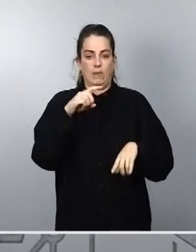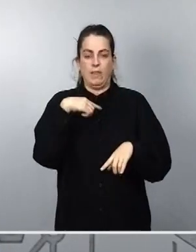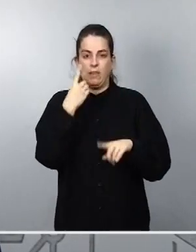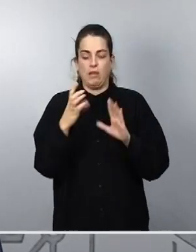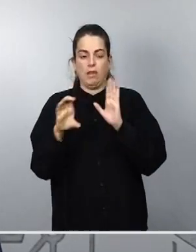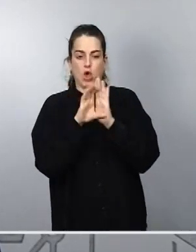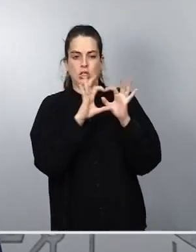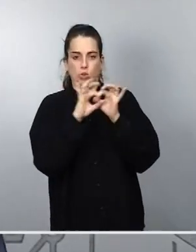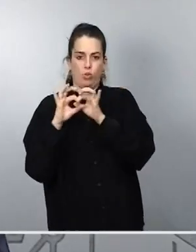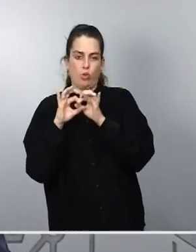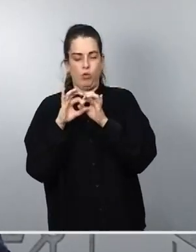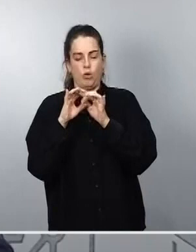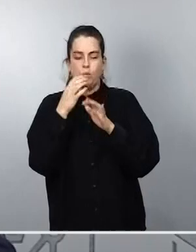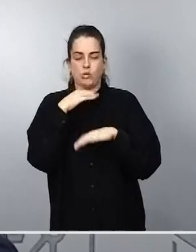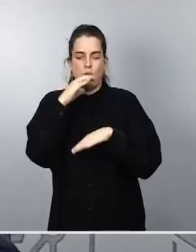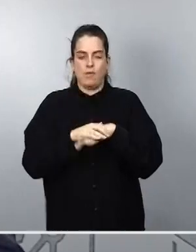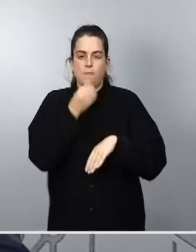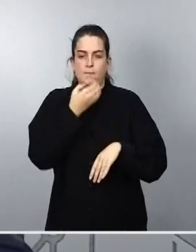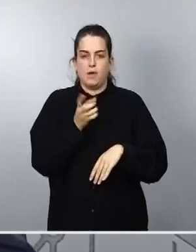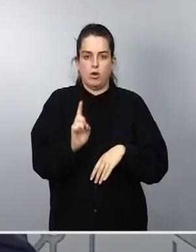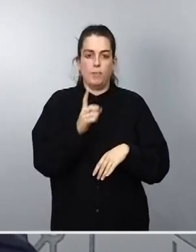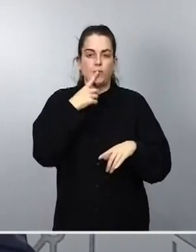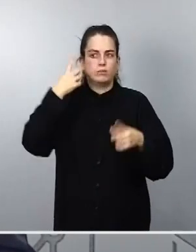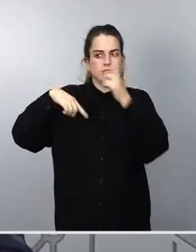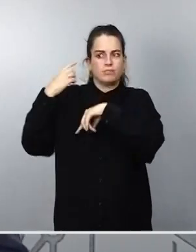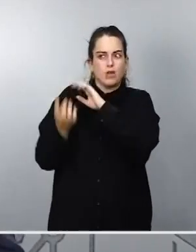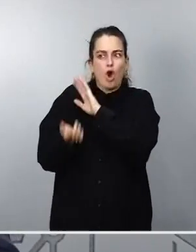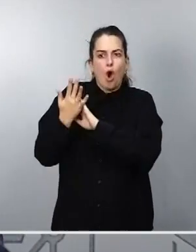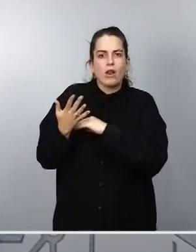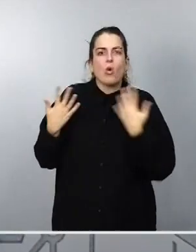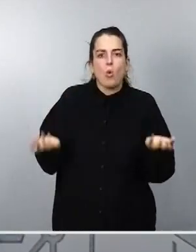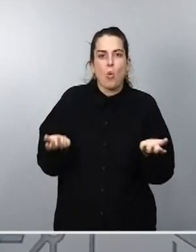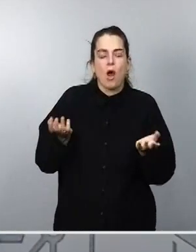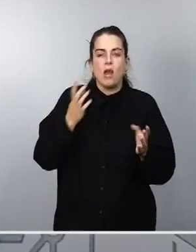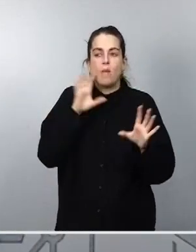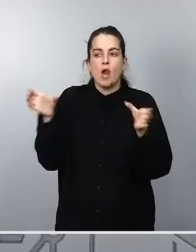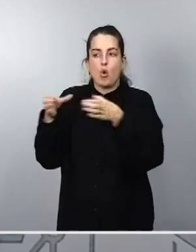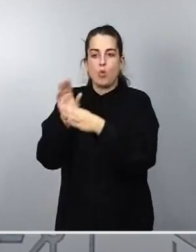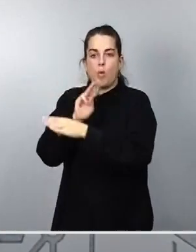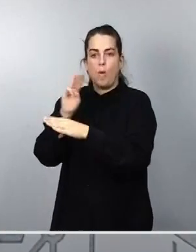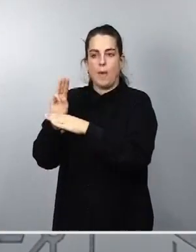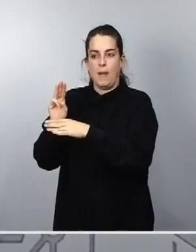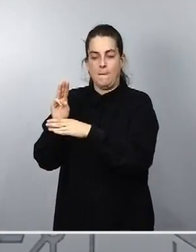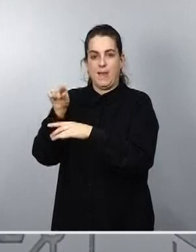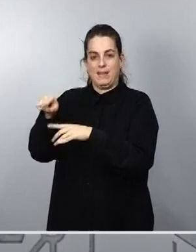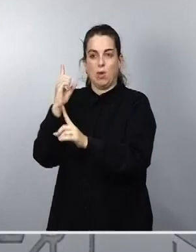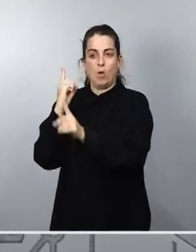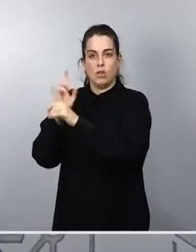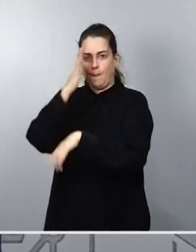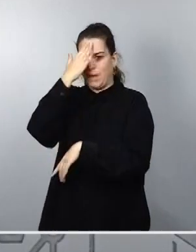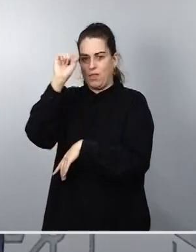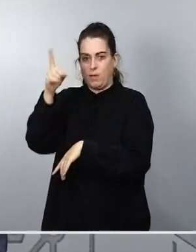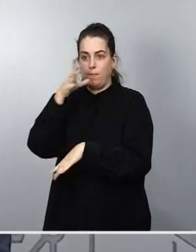tiene su origen en la decisión que el principal partido de la oposición, el Partido Popular, adoptó cuando perdió las elecciones